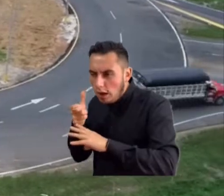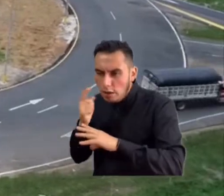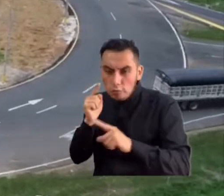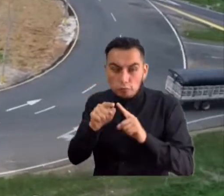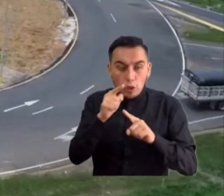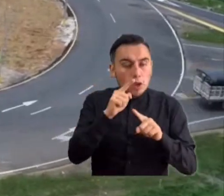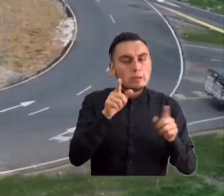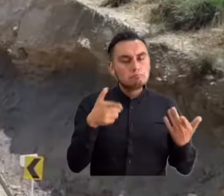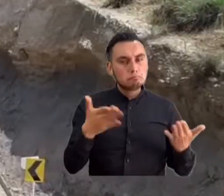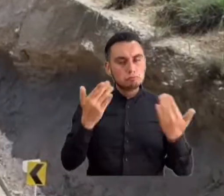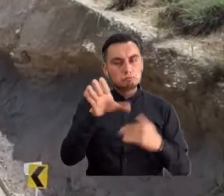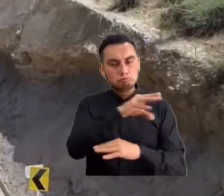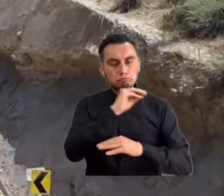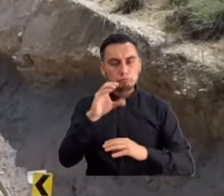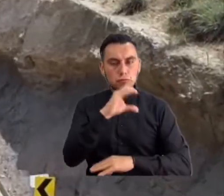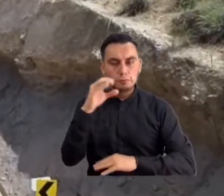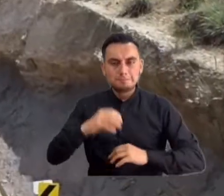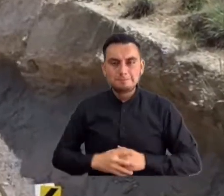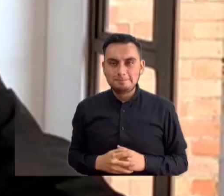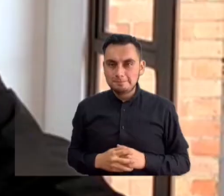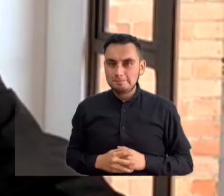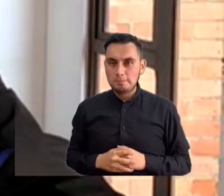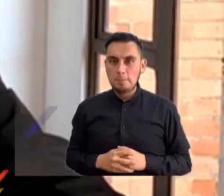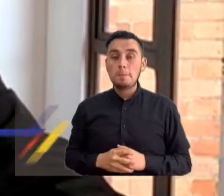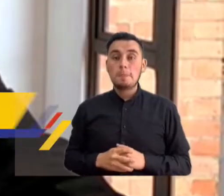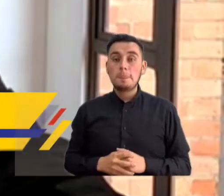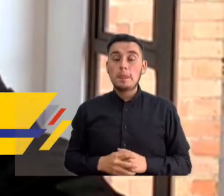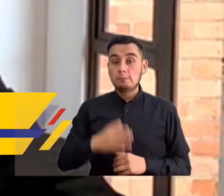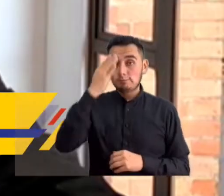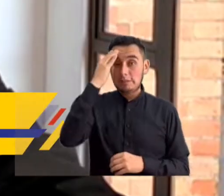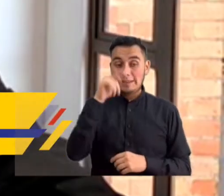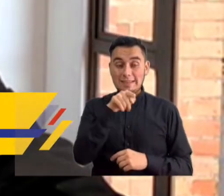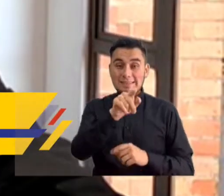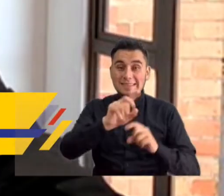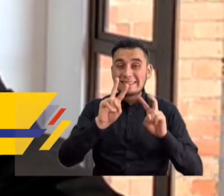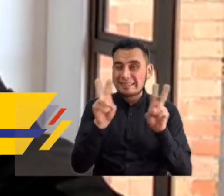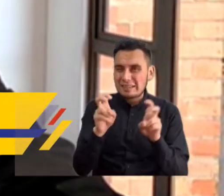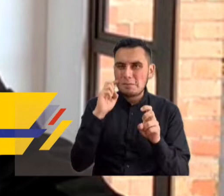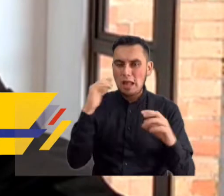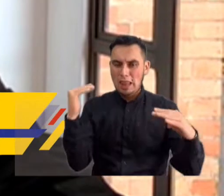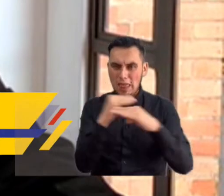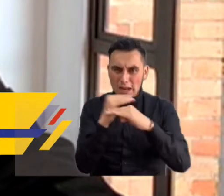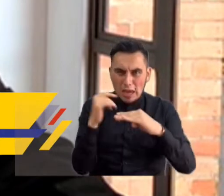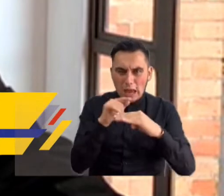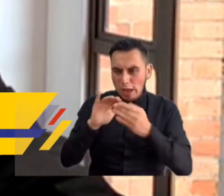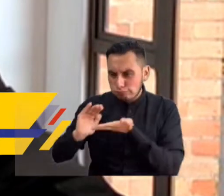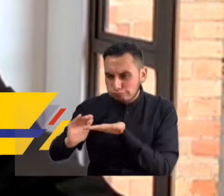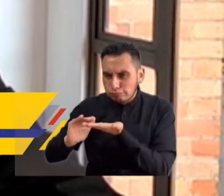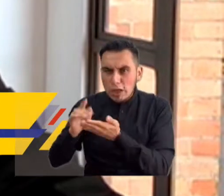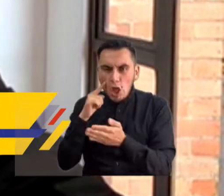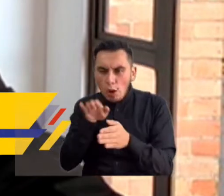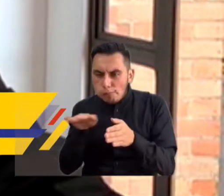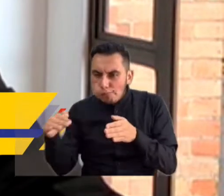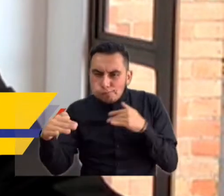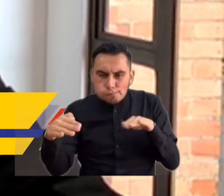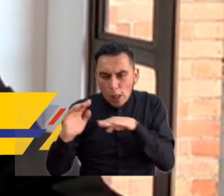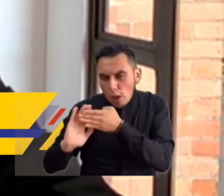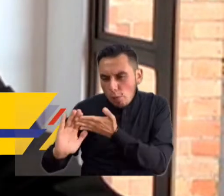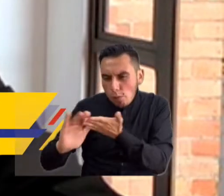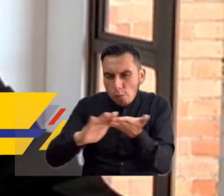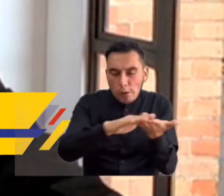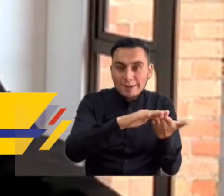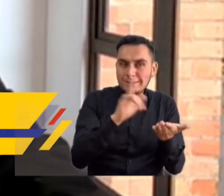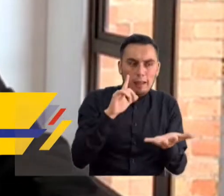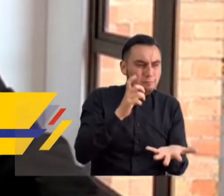y que benefician a millones de colombianos. Desarrollar infraestructura es un sector de la comunidad y sobre todo la vial que irradia